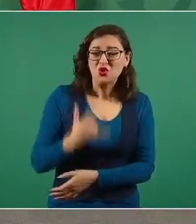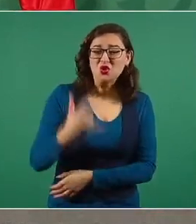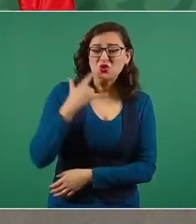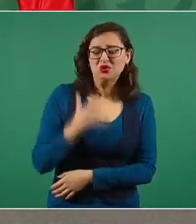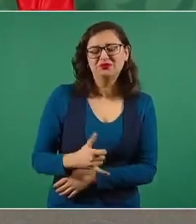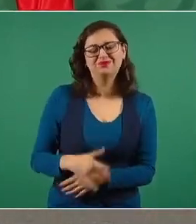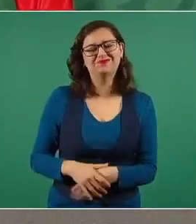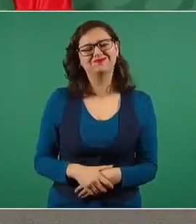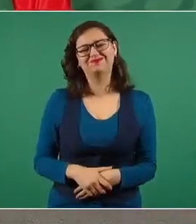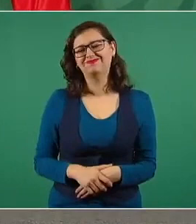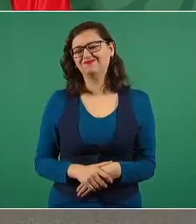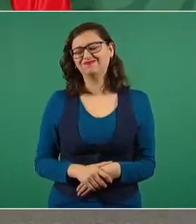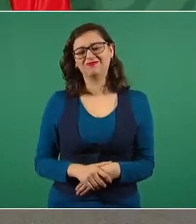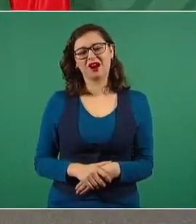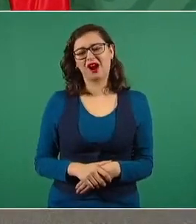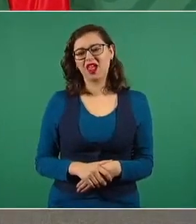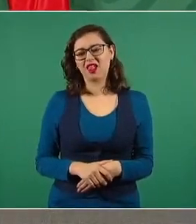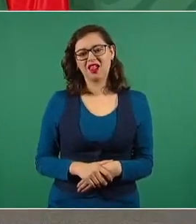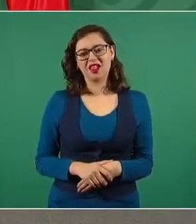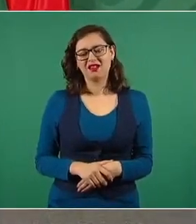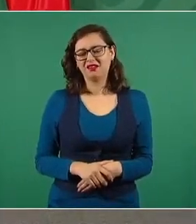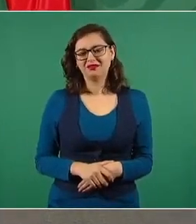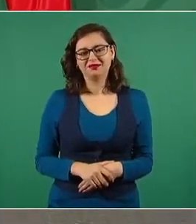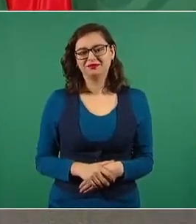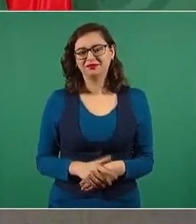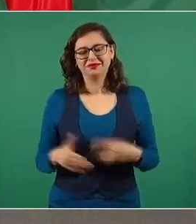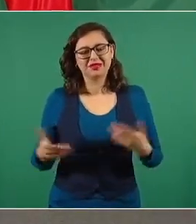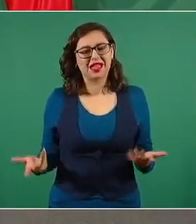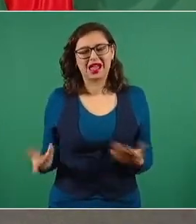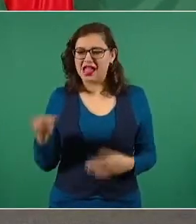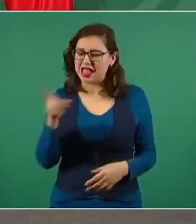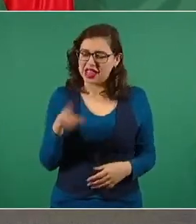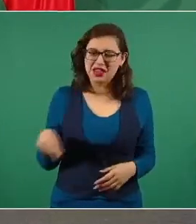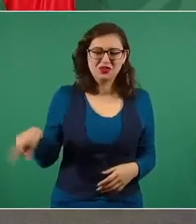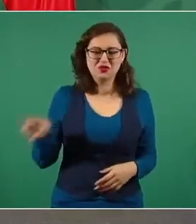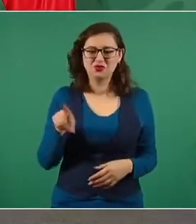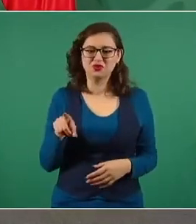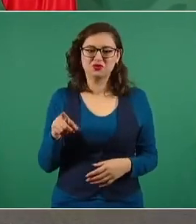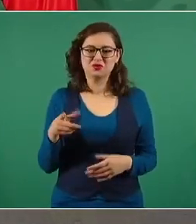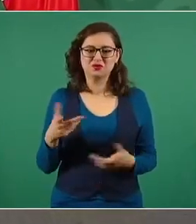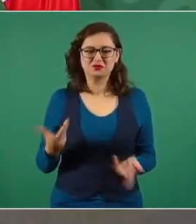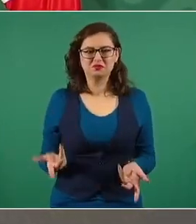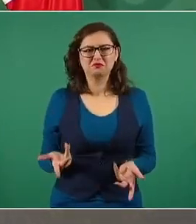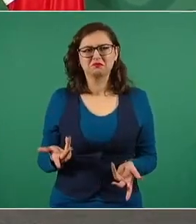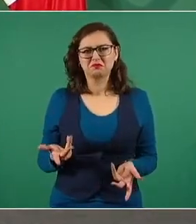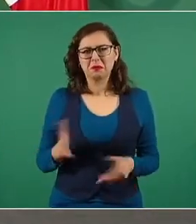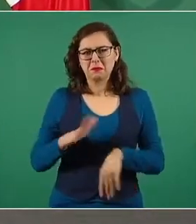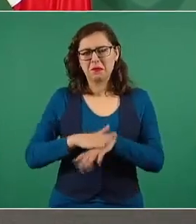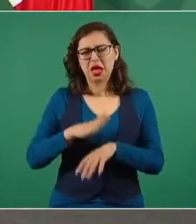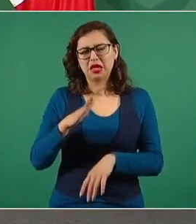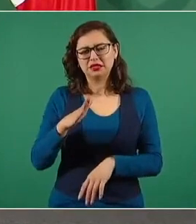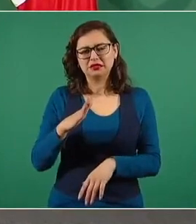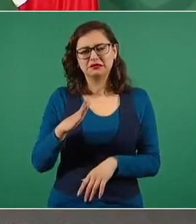más dedicados al pensamiento,